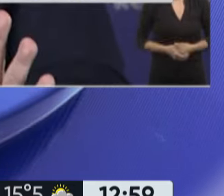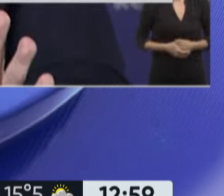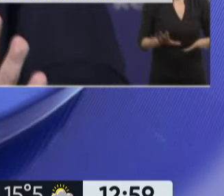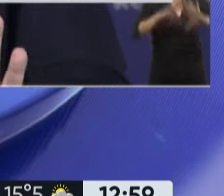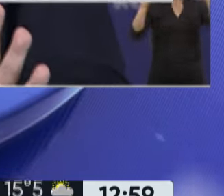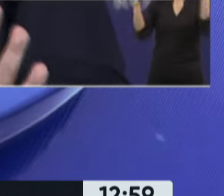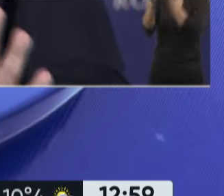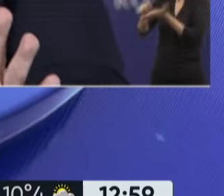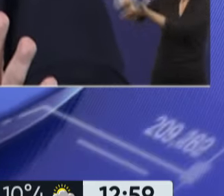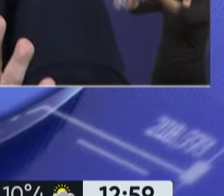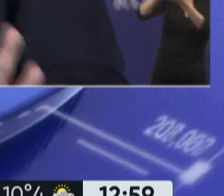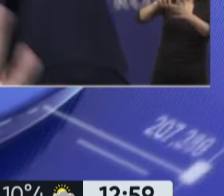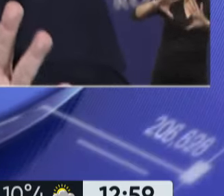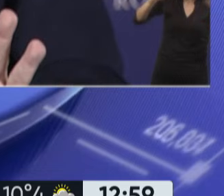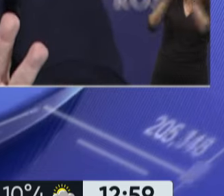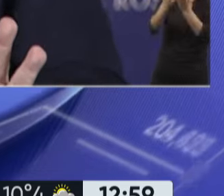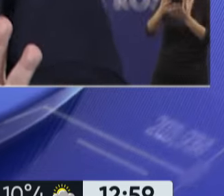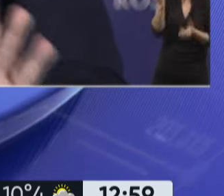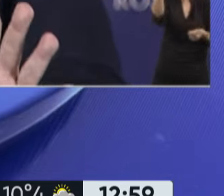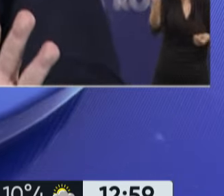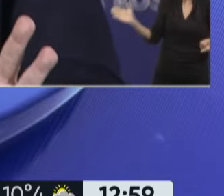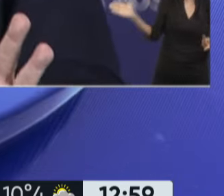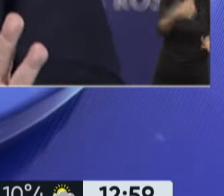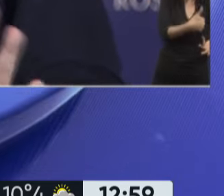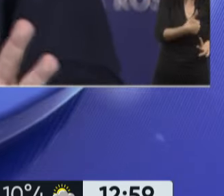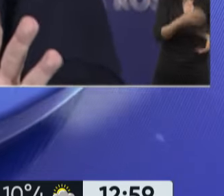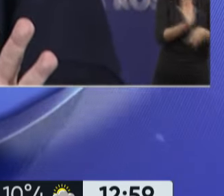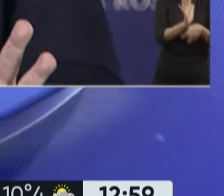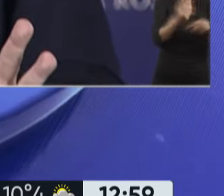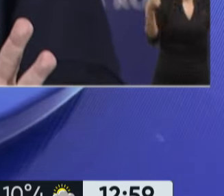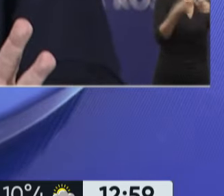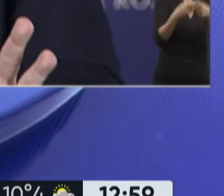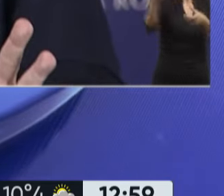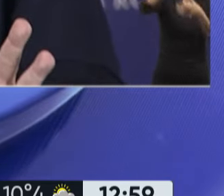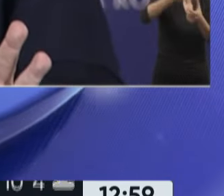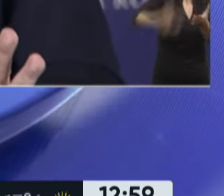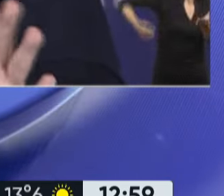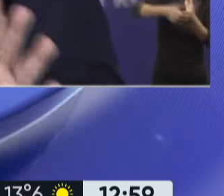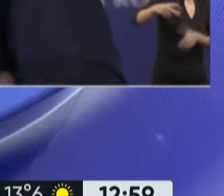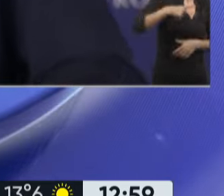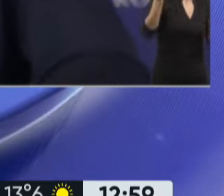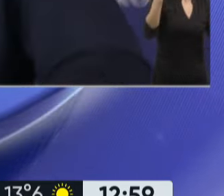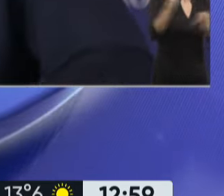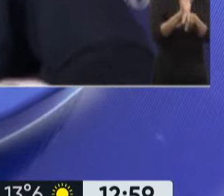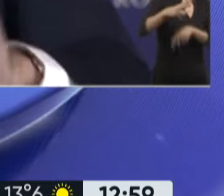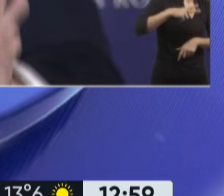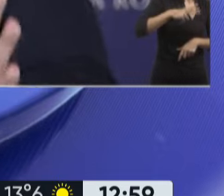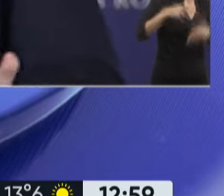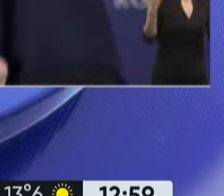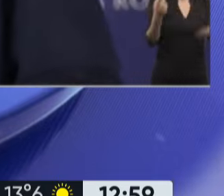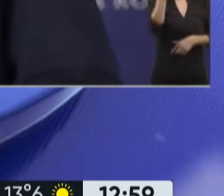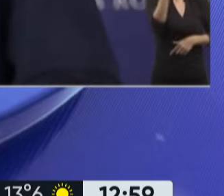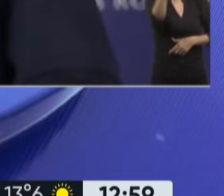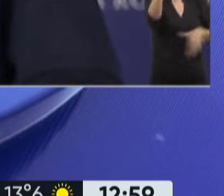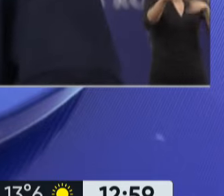mundo todos los clubes son sociedades con capitales privados. Y fíjense los